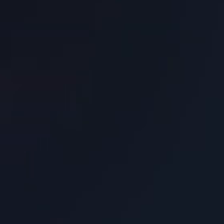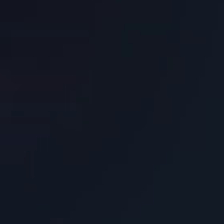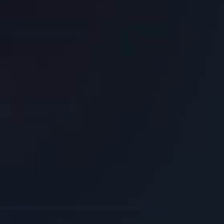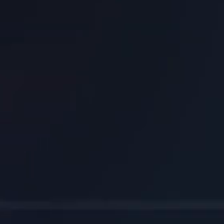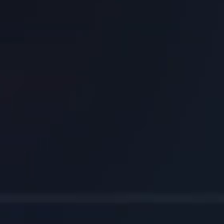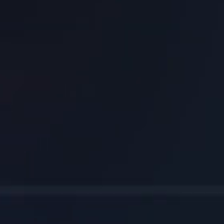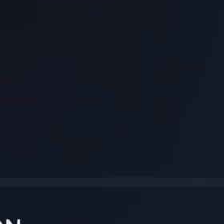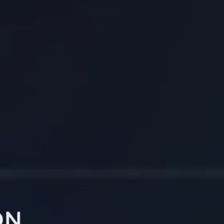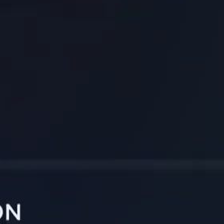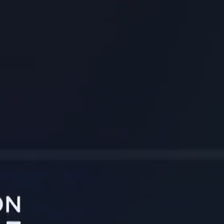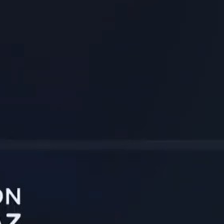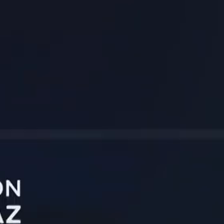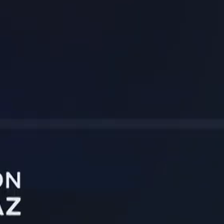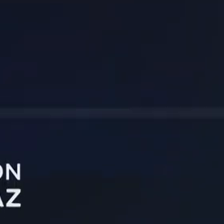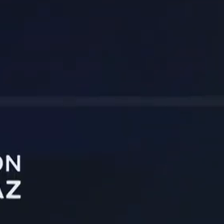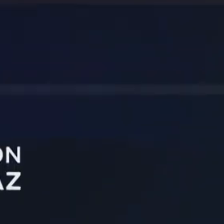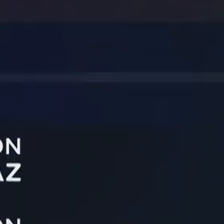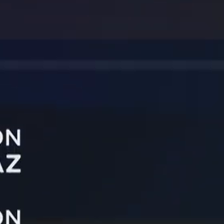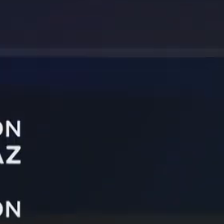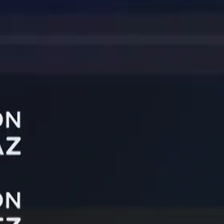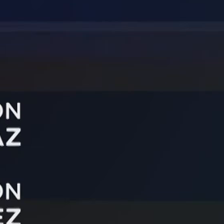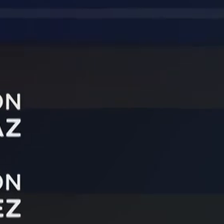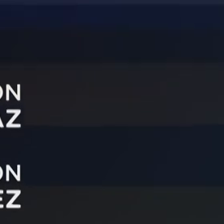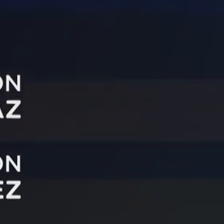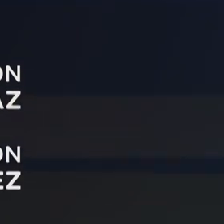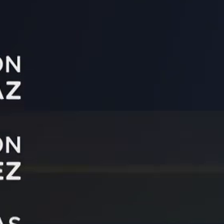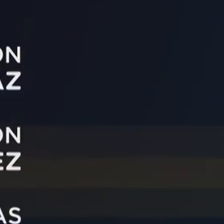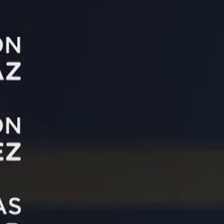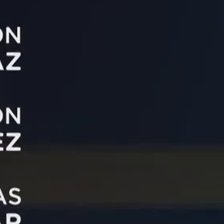¡Gracias! ¡Gracias!